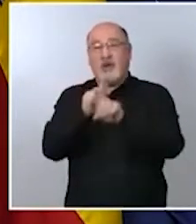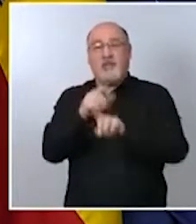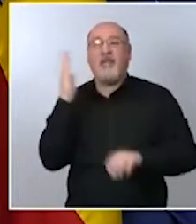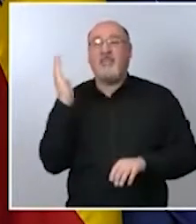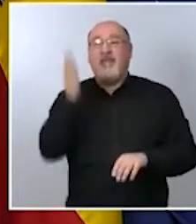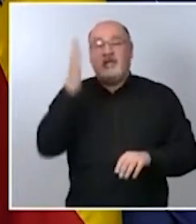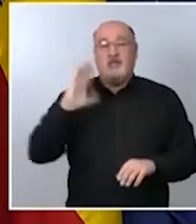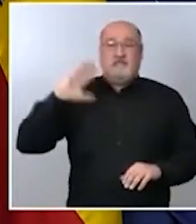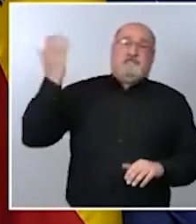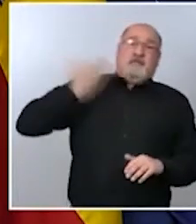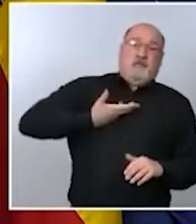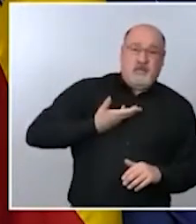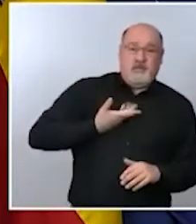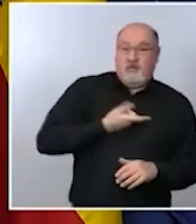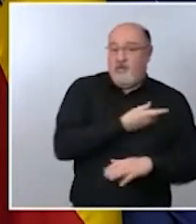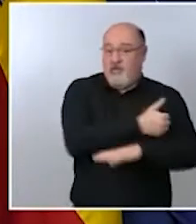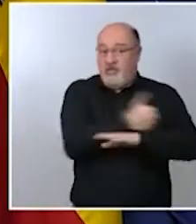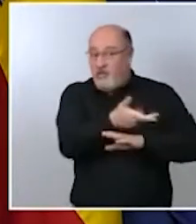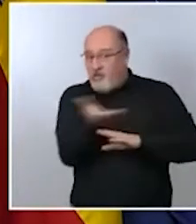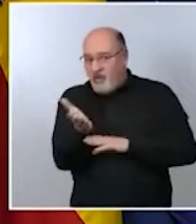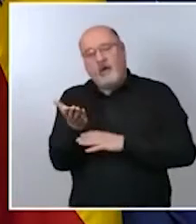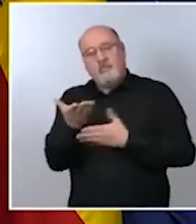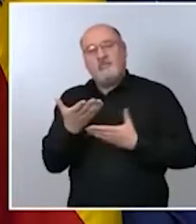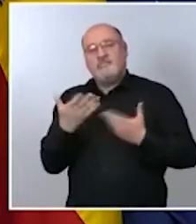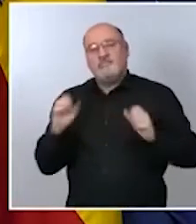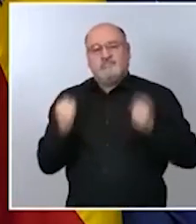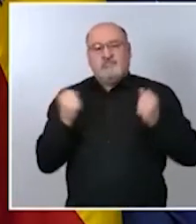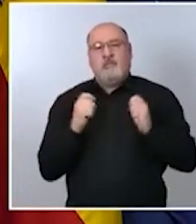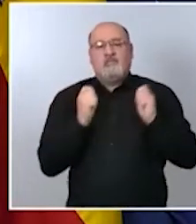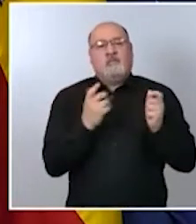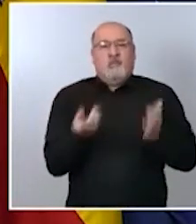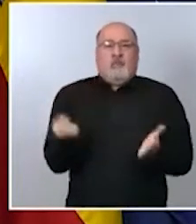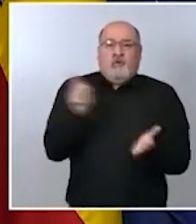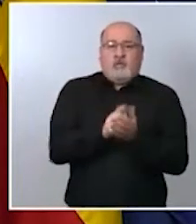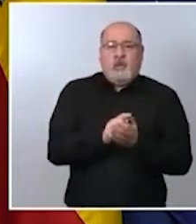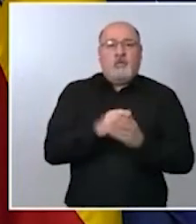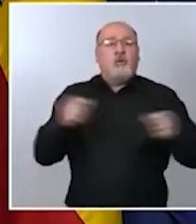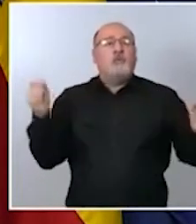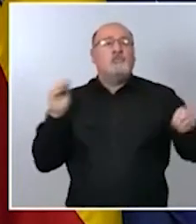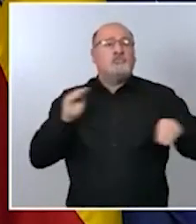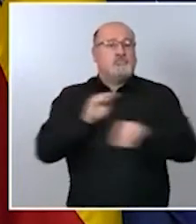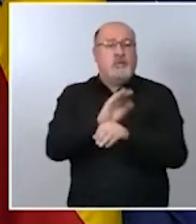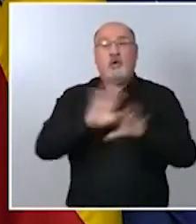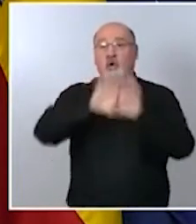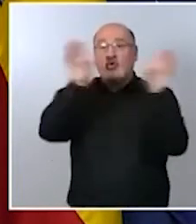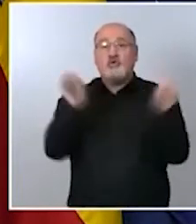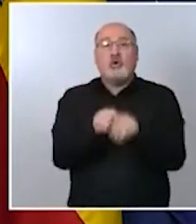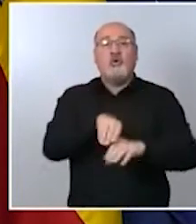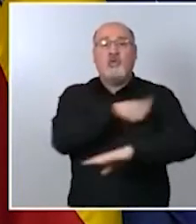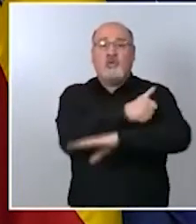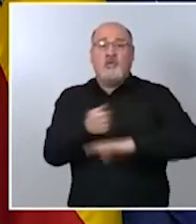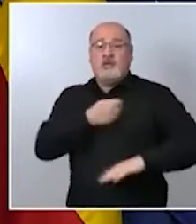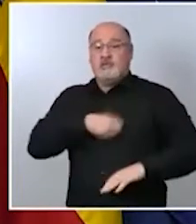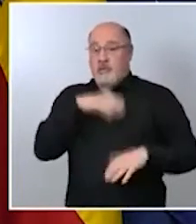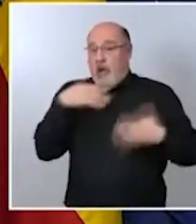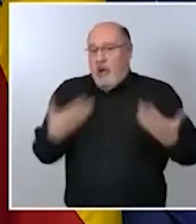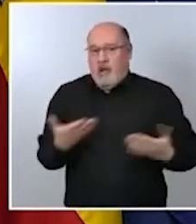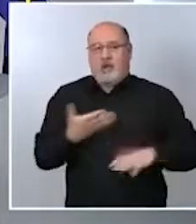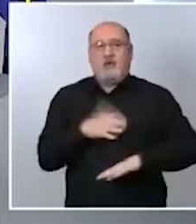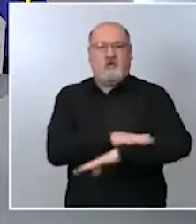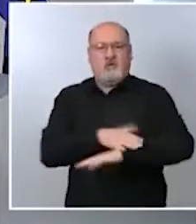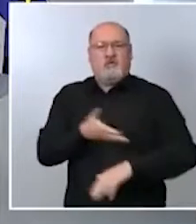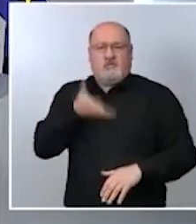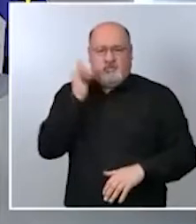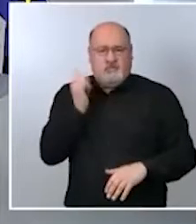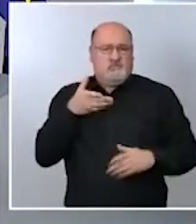y conseguir la indemnidad y la recuperación del conjunto de los ciudadanos españoles para eso está el gobierno y en